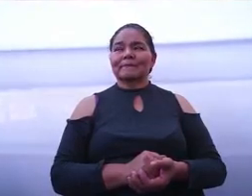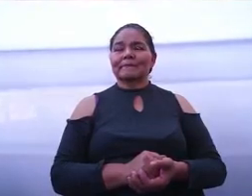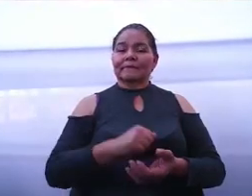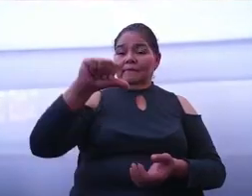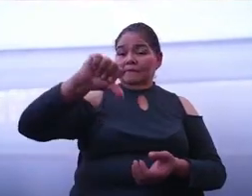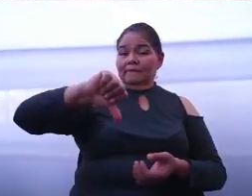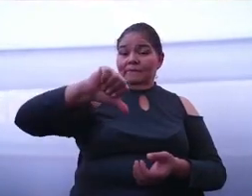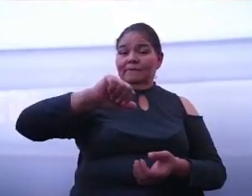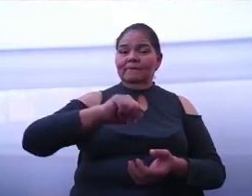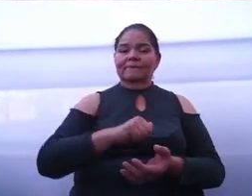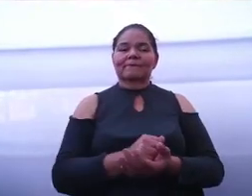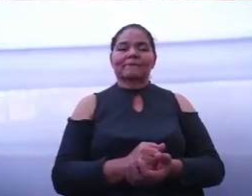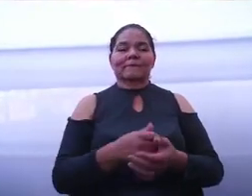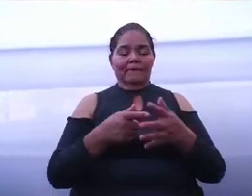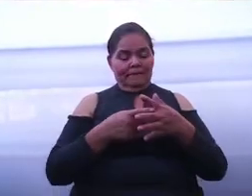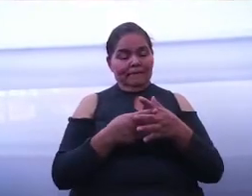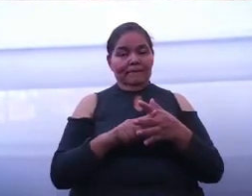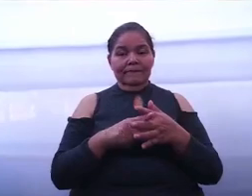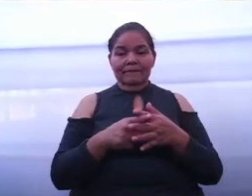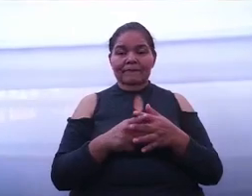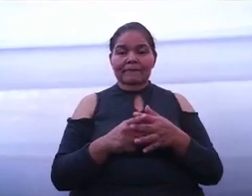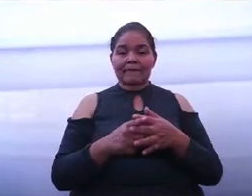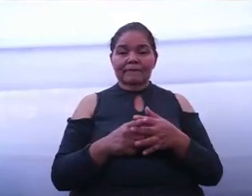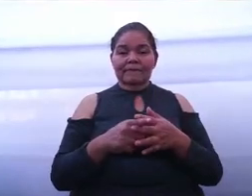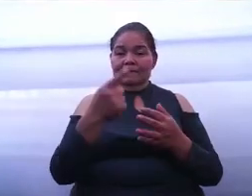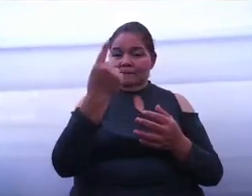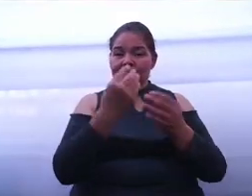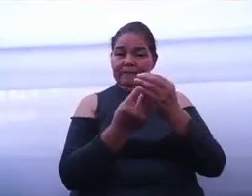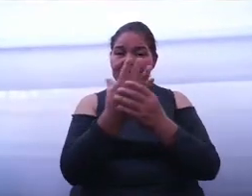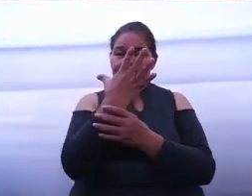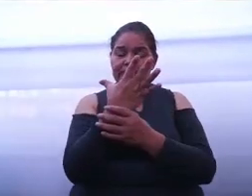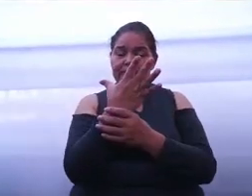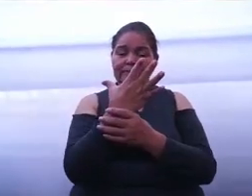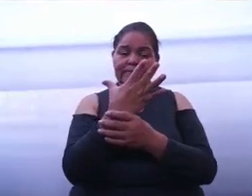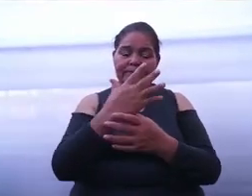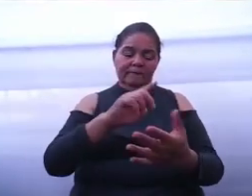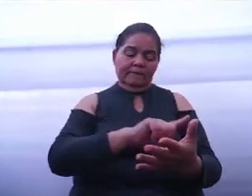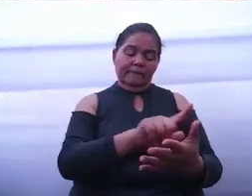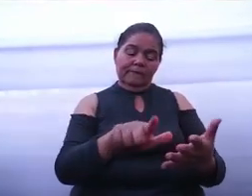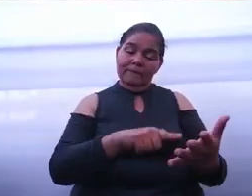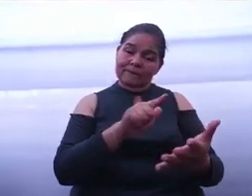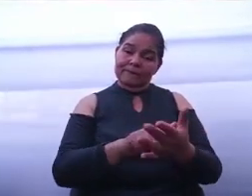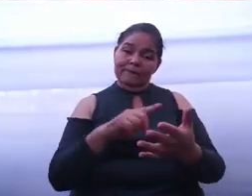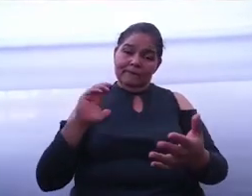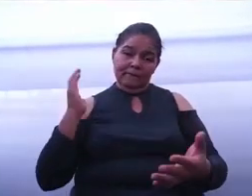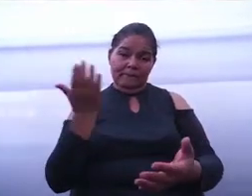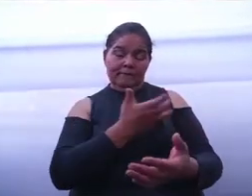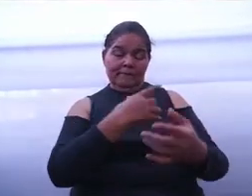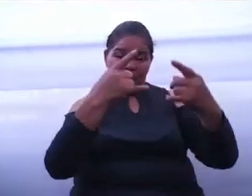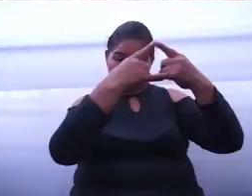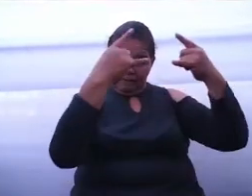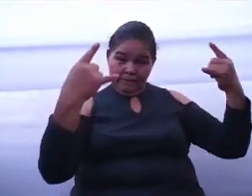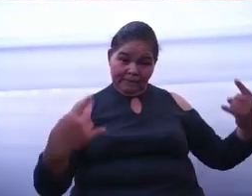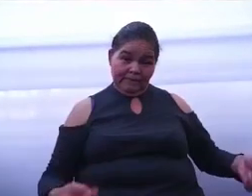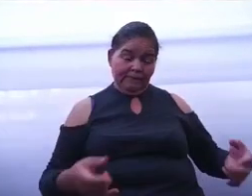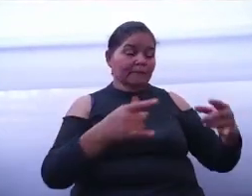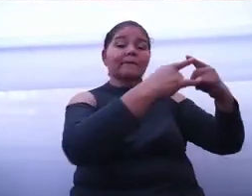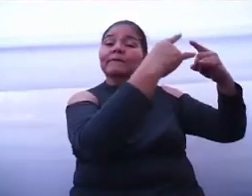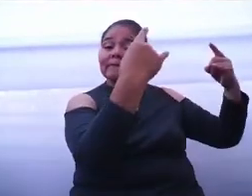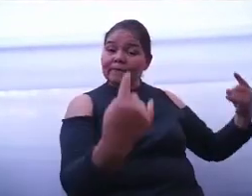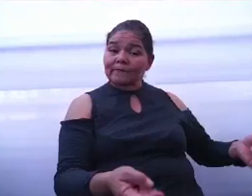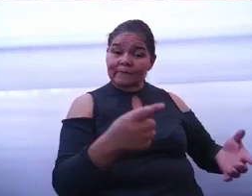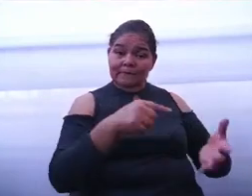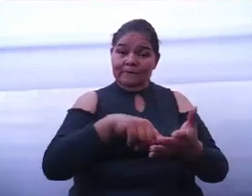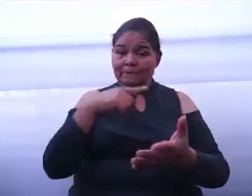Hoy iniciamos una nueva etapa en nuestra historia, en la historia de Celaya.